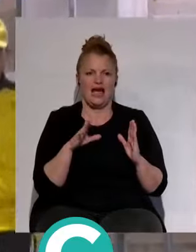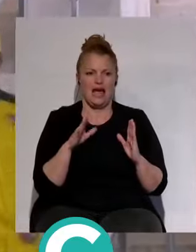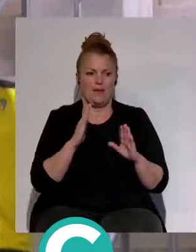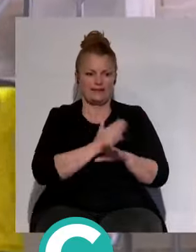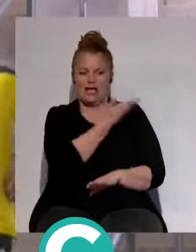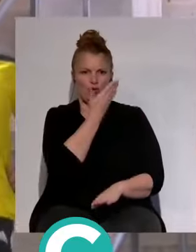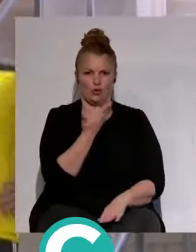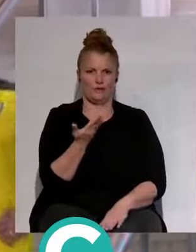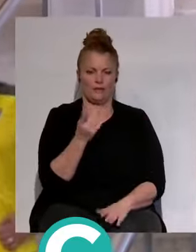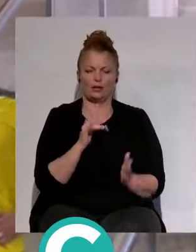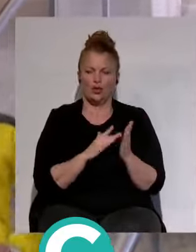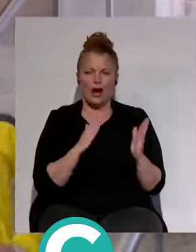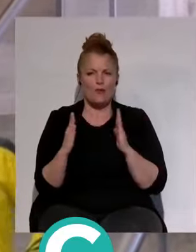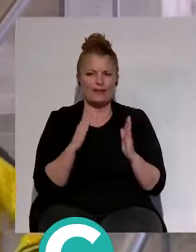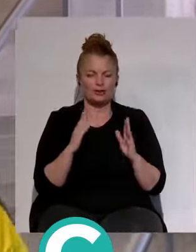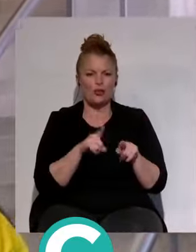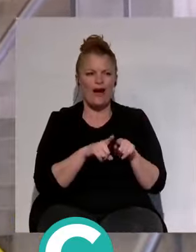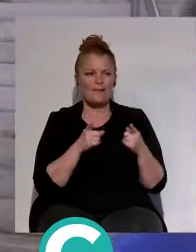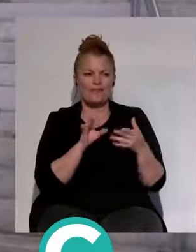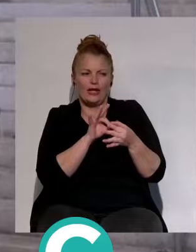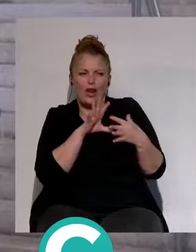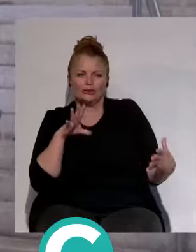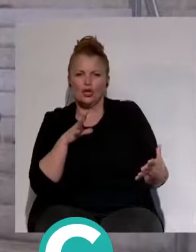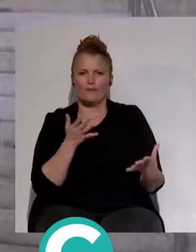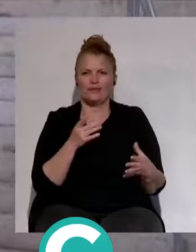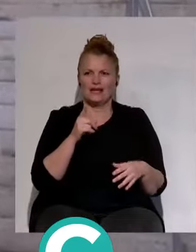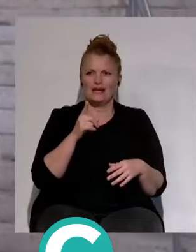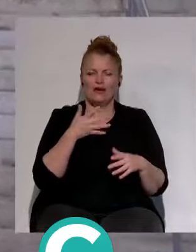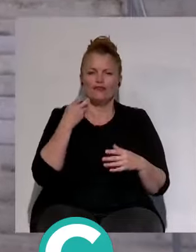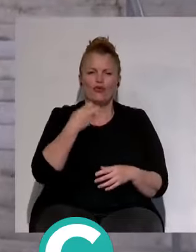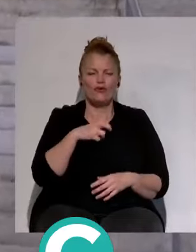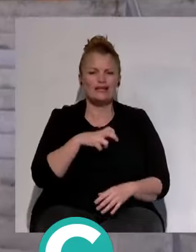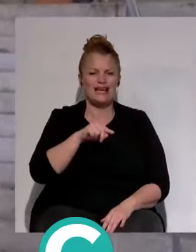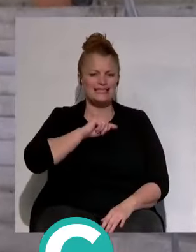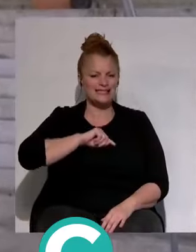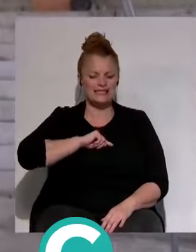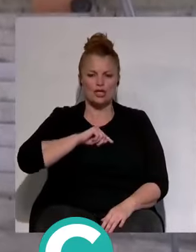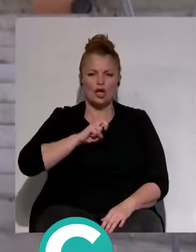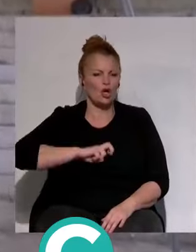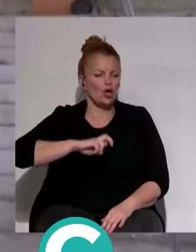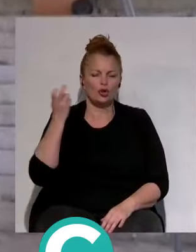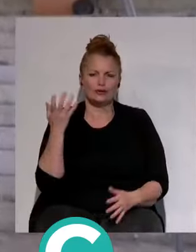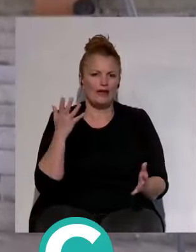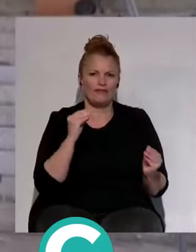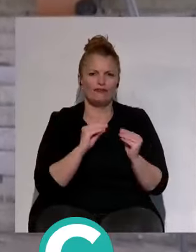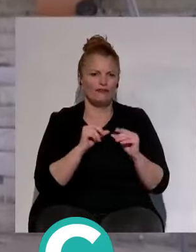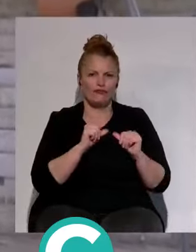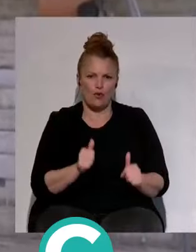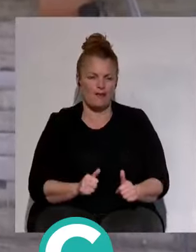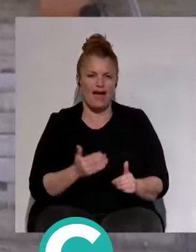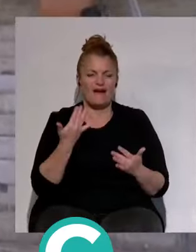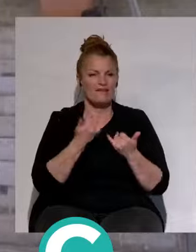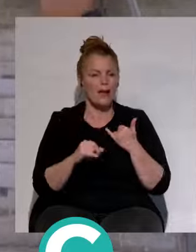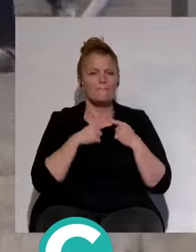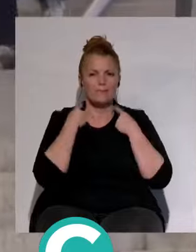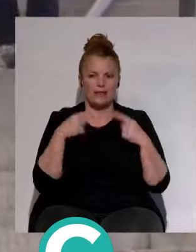que hubo un momento de desconexión, de que los futbolistas se sienten en otra onda. En la anterior etapa estuvimos